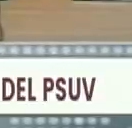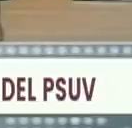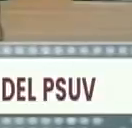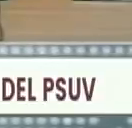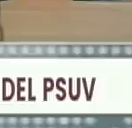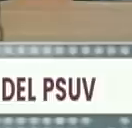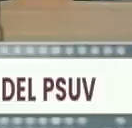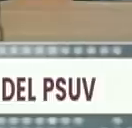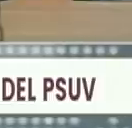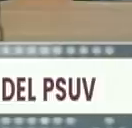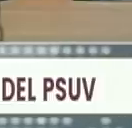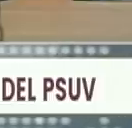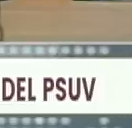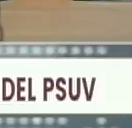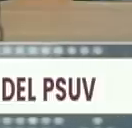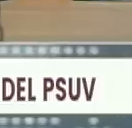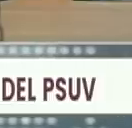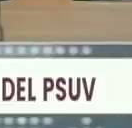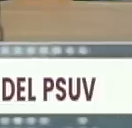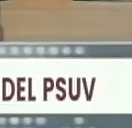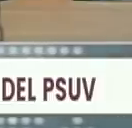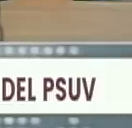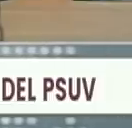la humildad, la sinceridad,